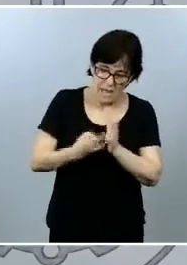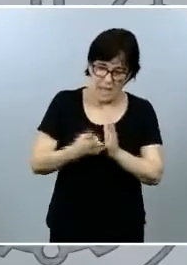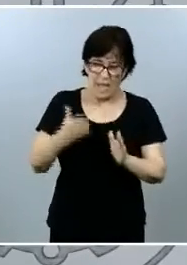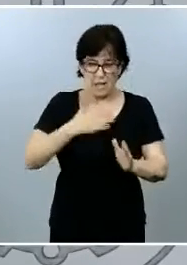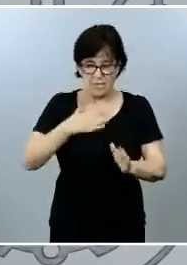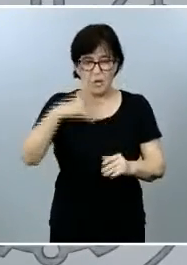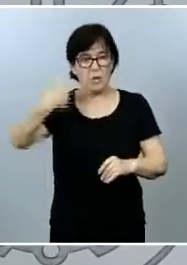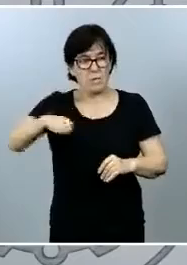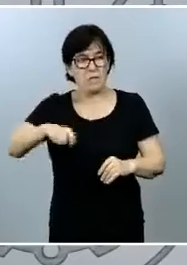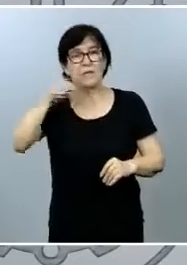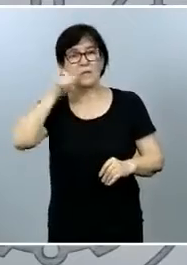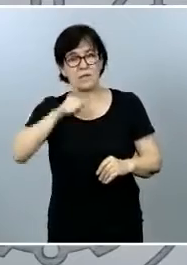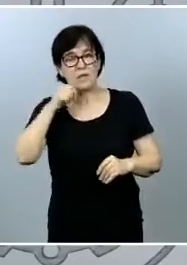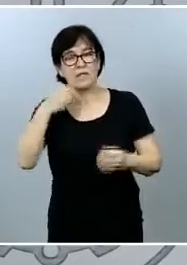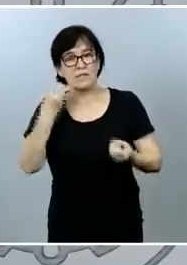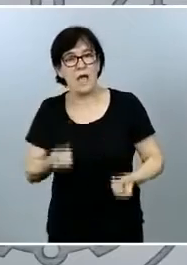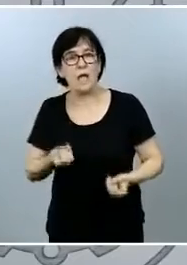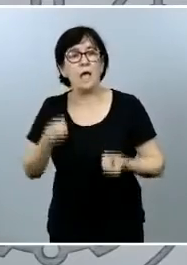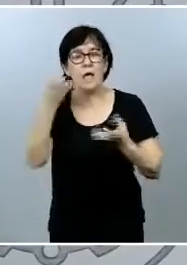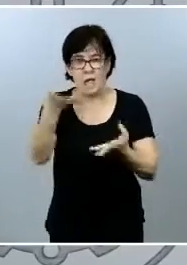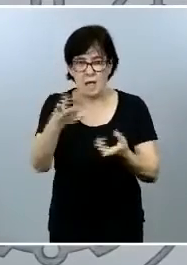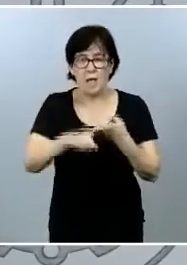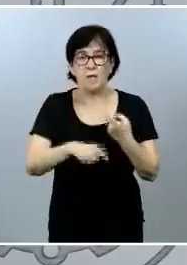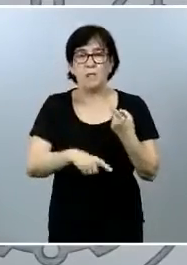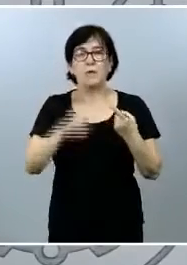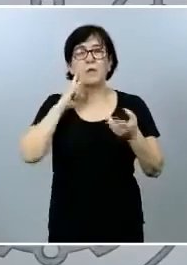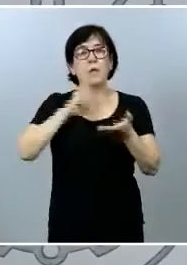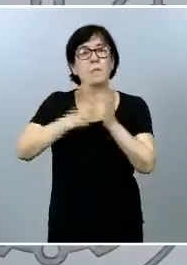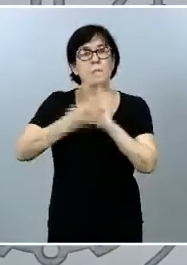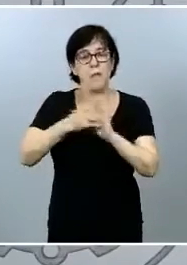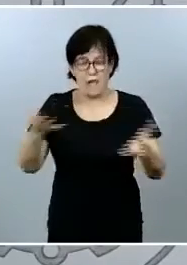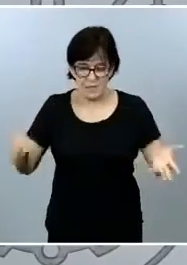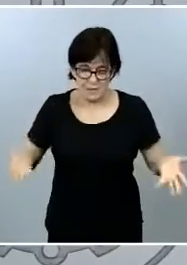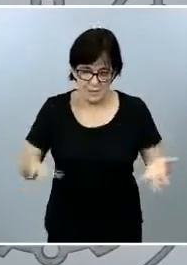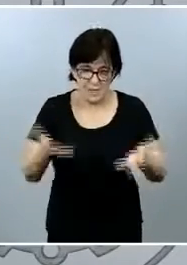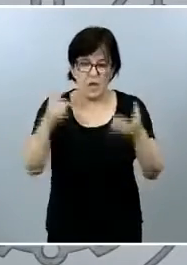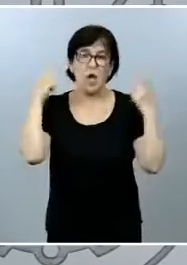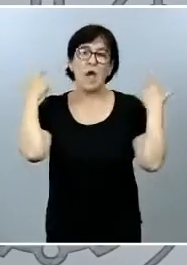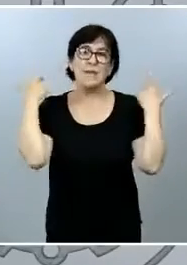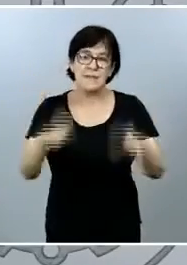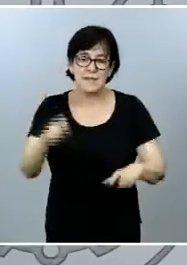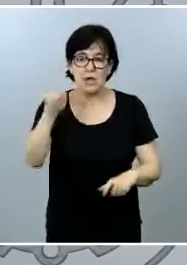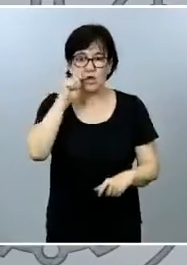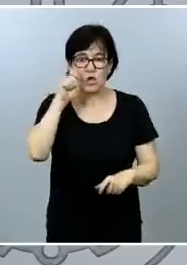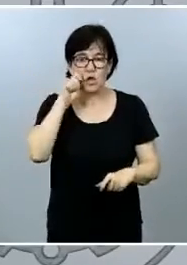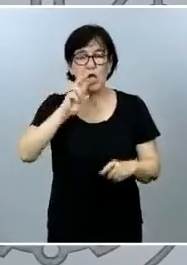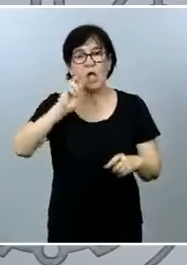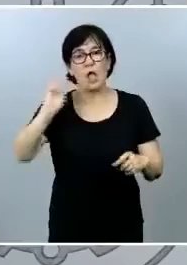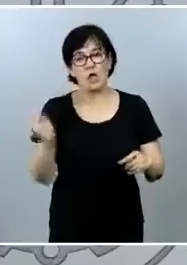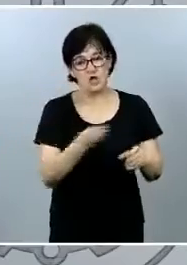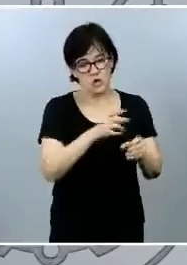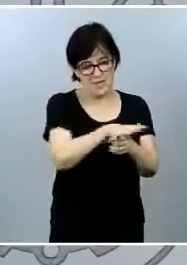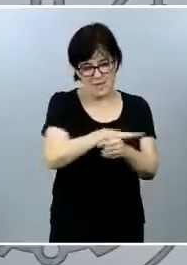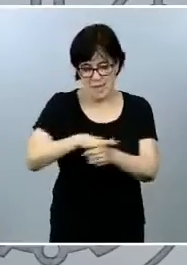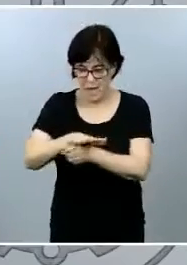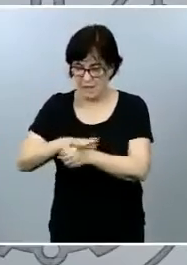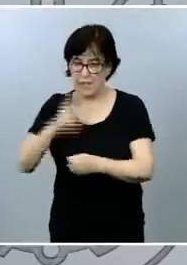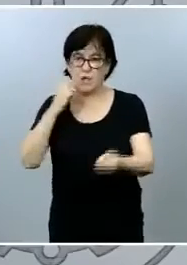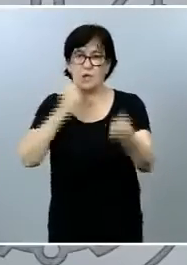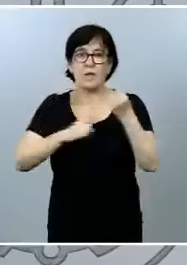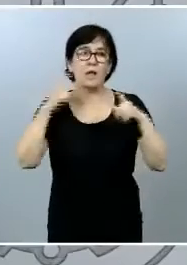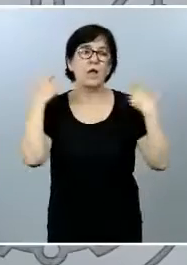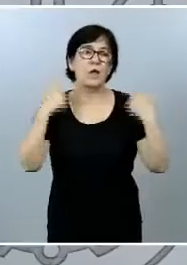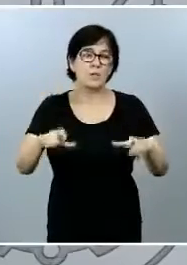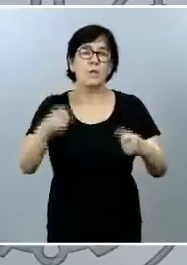Sánchez ya ha anunciado un plan de impulso al sector turístico y a otras áreas de nuestra economía como el sector de la